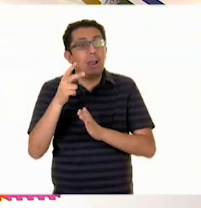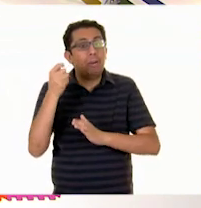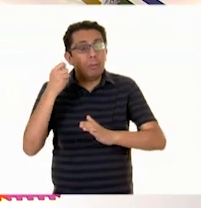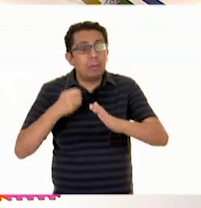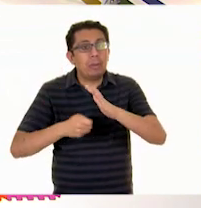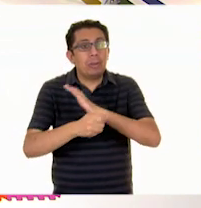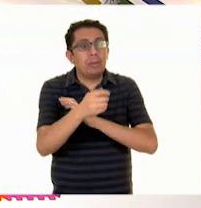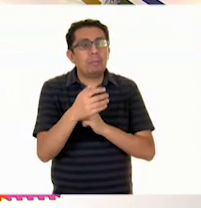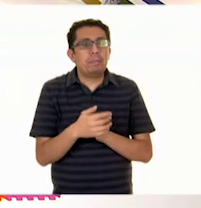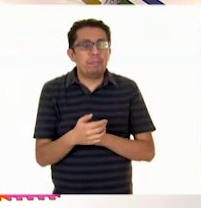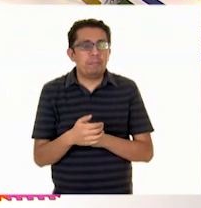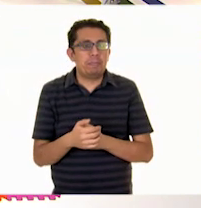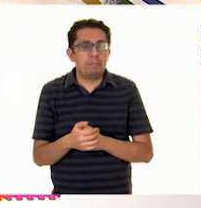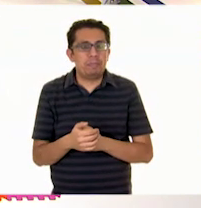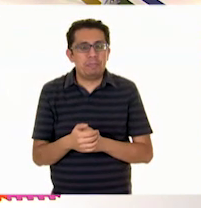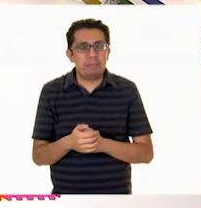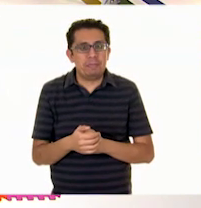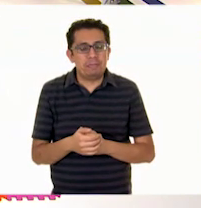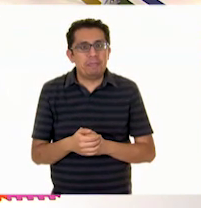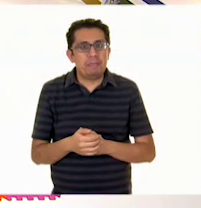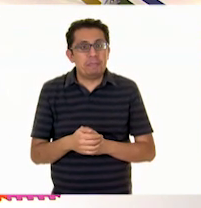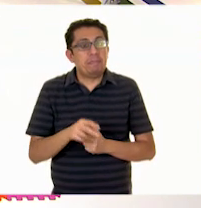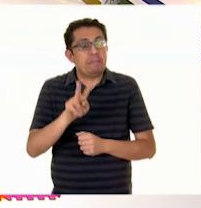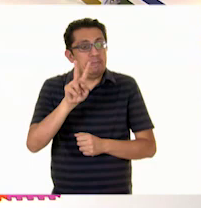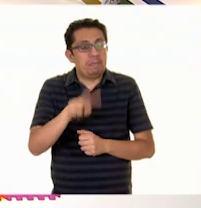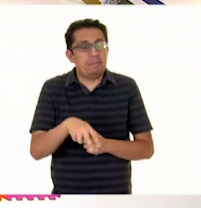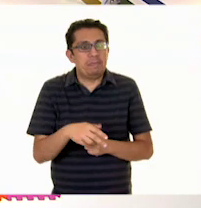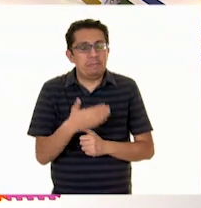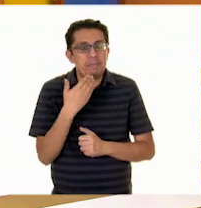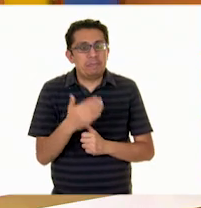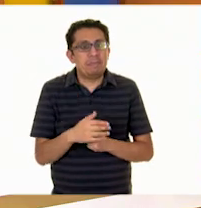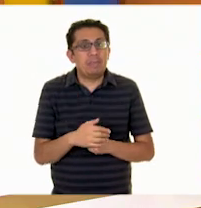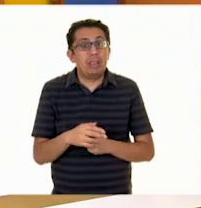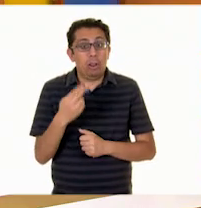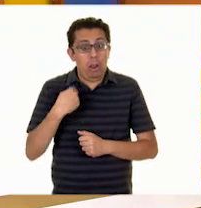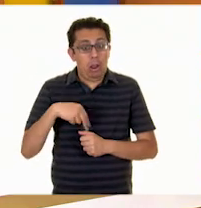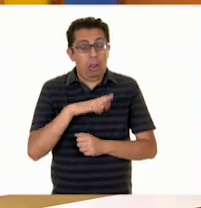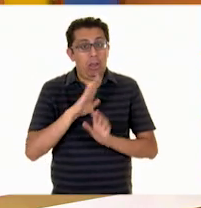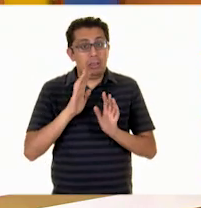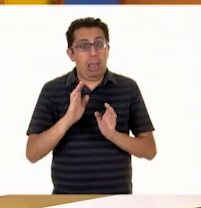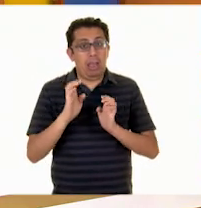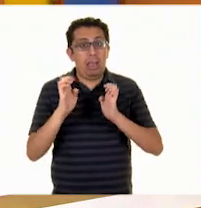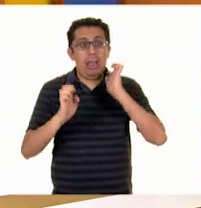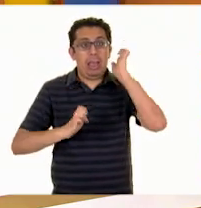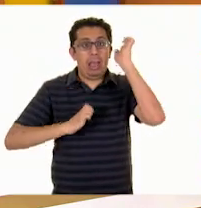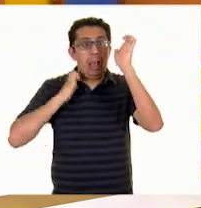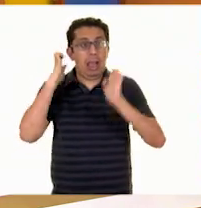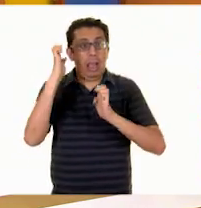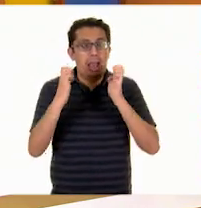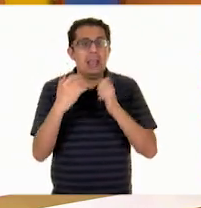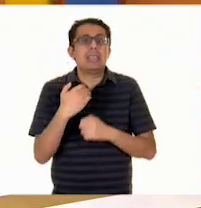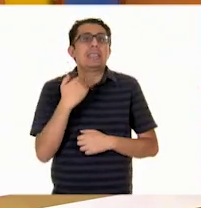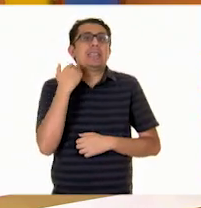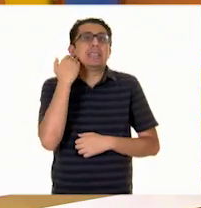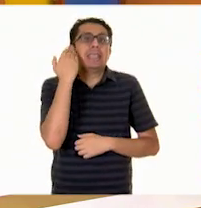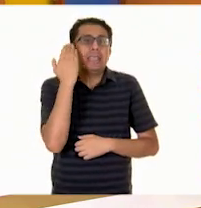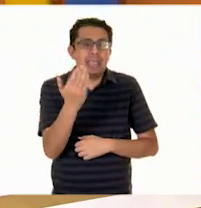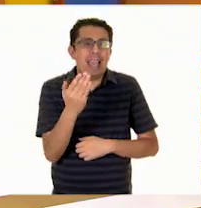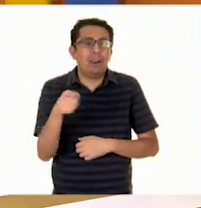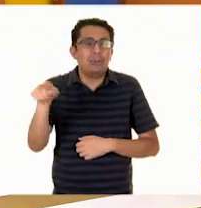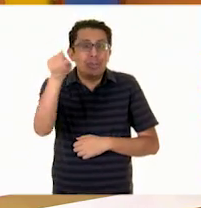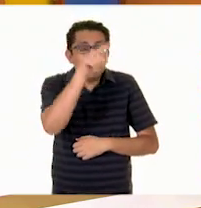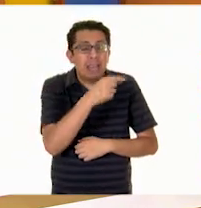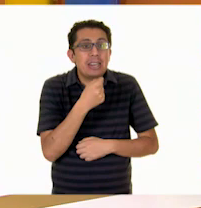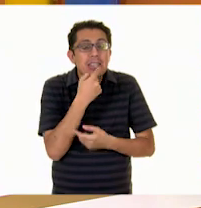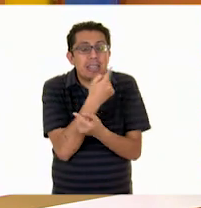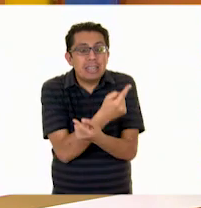acabas de decir, Maestra Margarita. Sí, y como nosotros ya tenemos nuestra exposición, ya quiero que los niños conozcan un poquito más